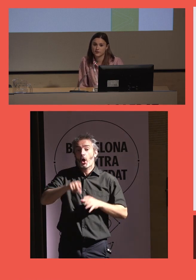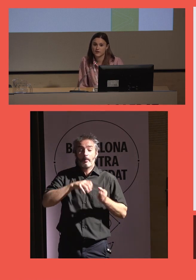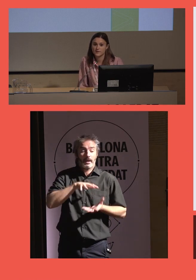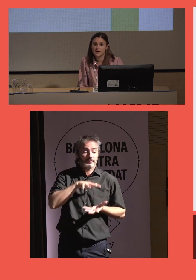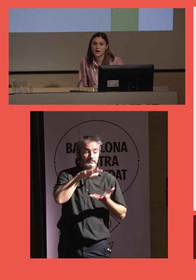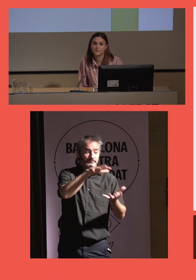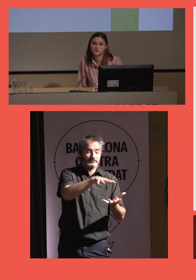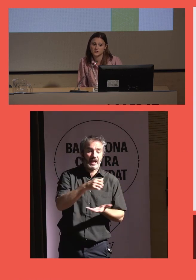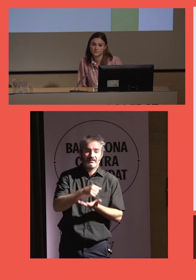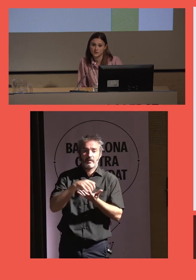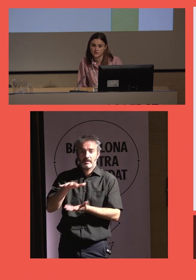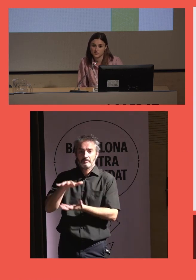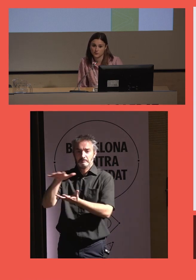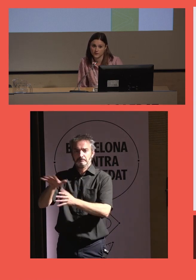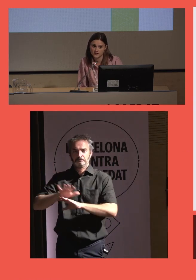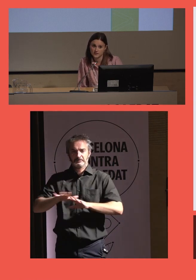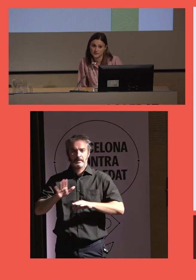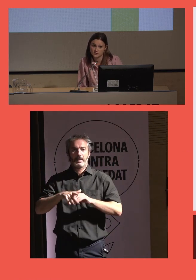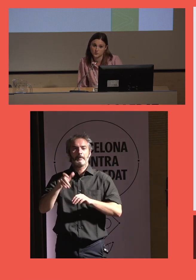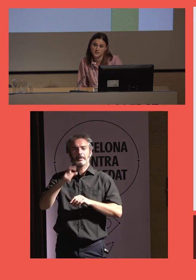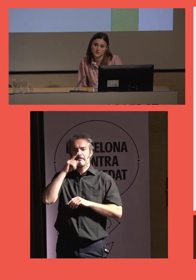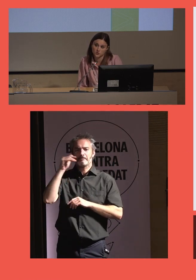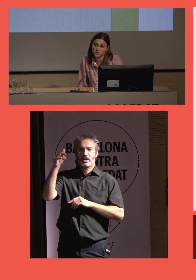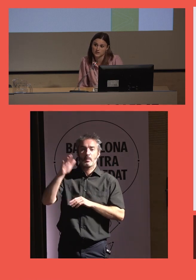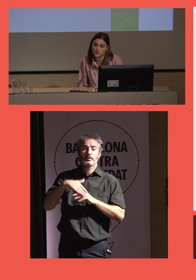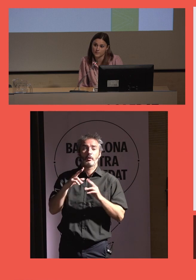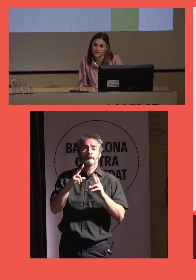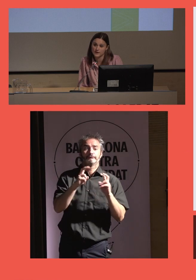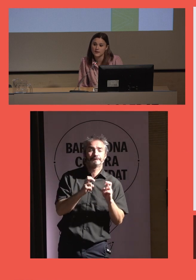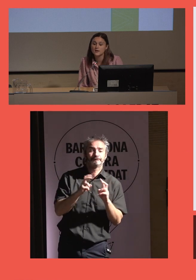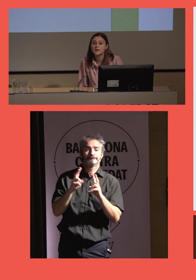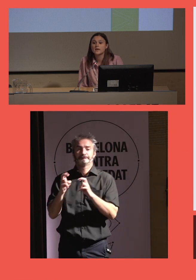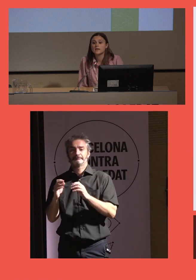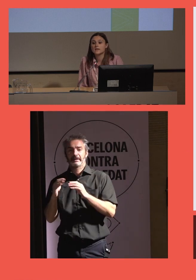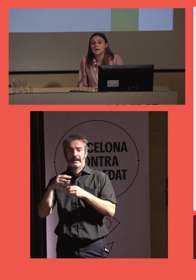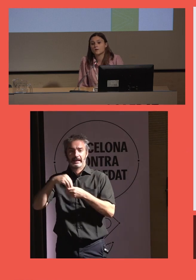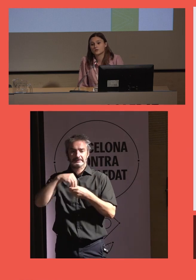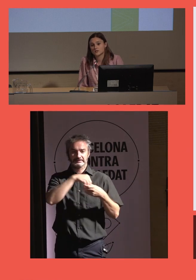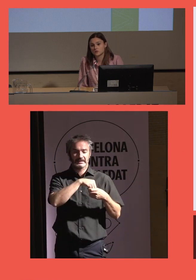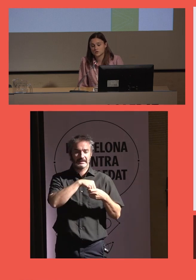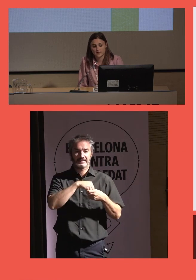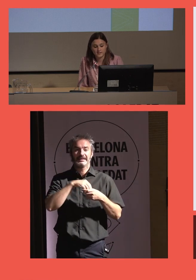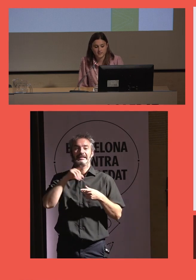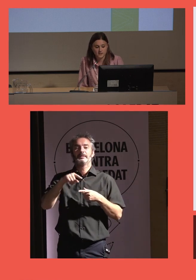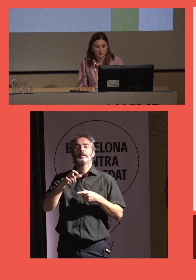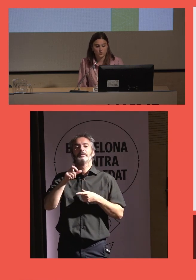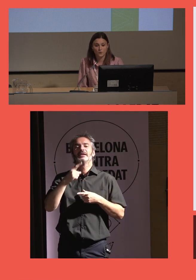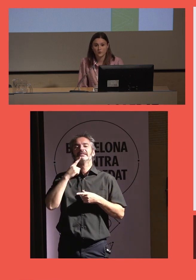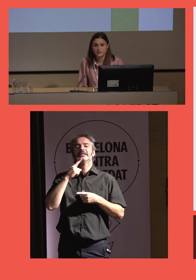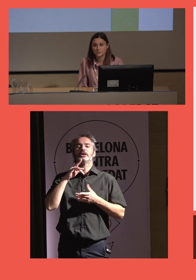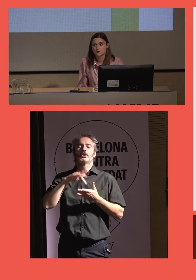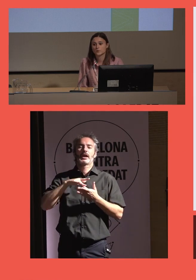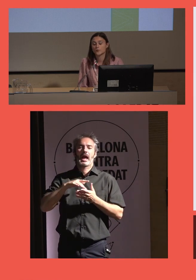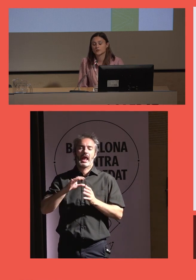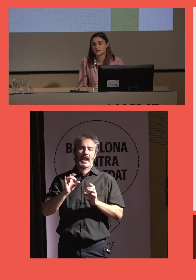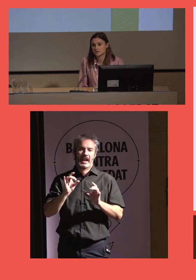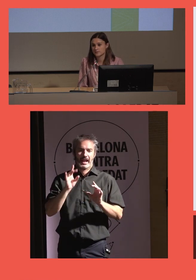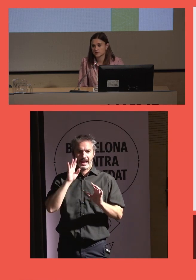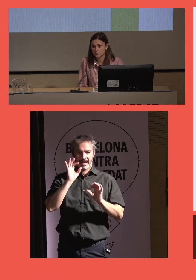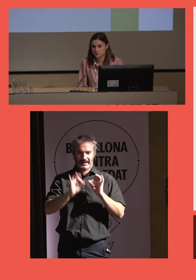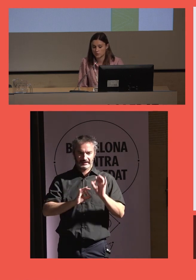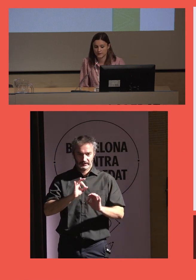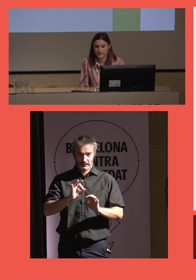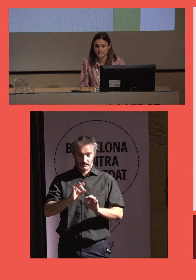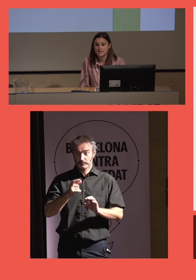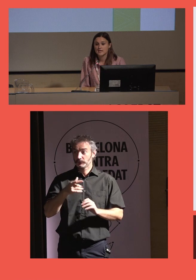alimentación y farmacia a personas mayores que no podían salir de sus casas o no se les recomendaba y a personas consideradas de riesgo. ¿Cómo lo hicimos? Pues a